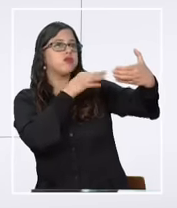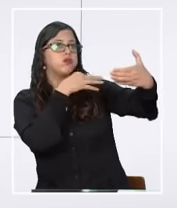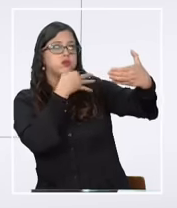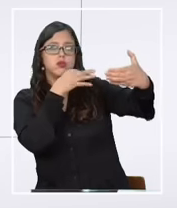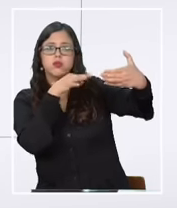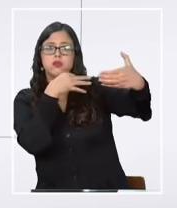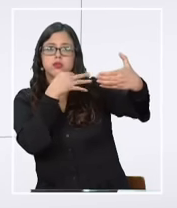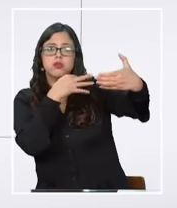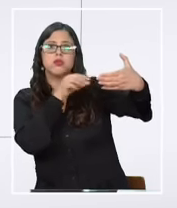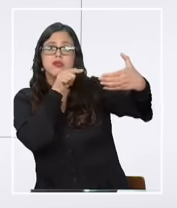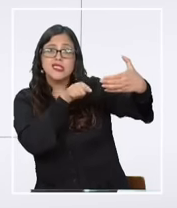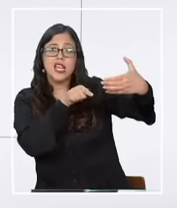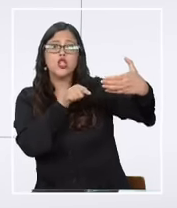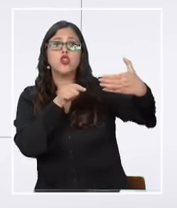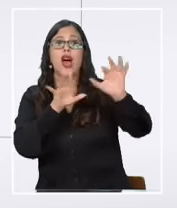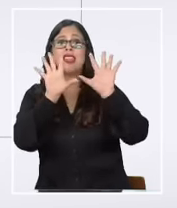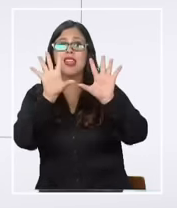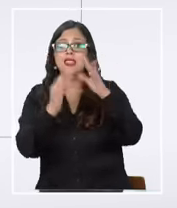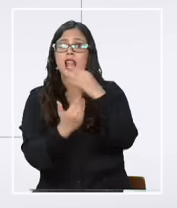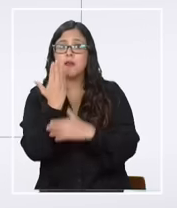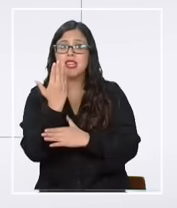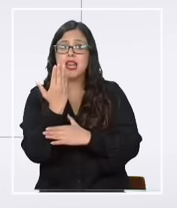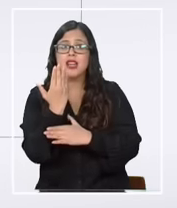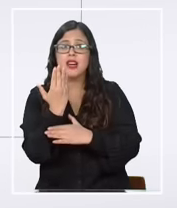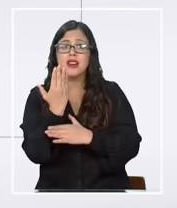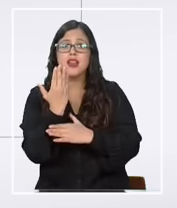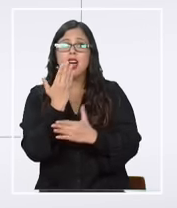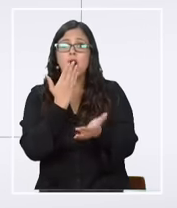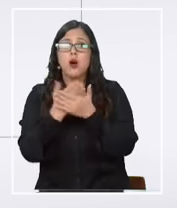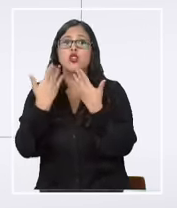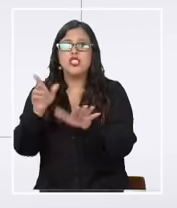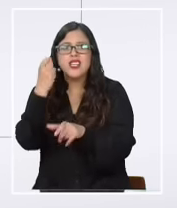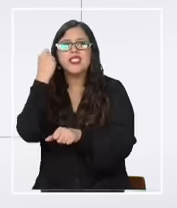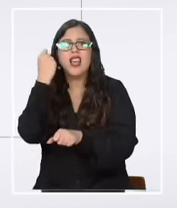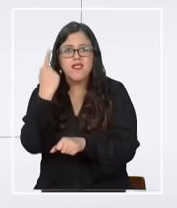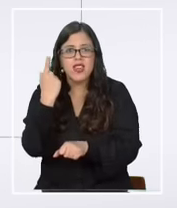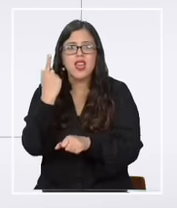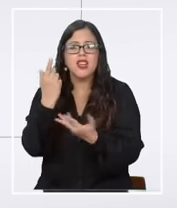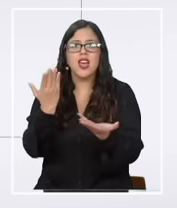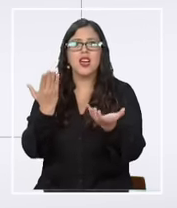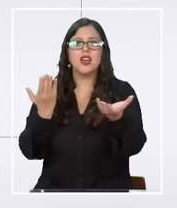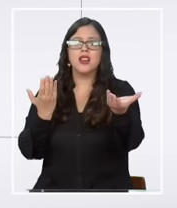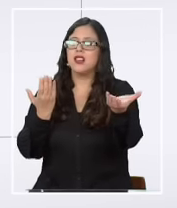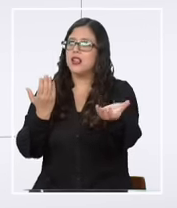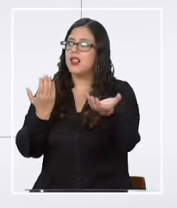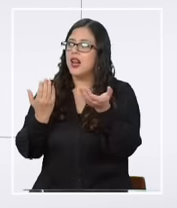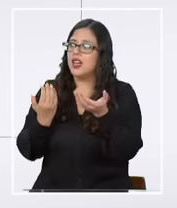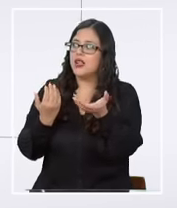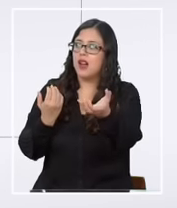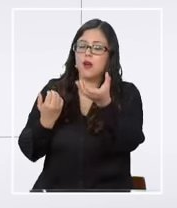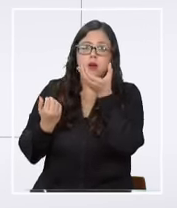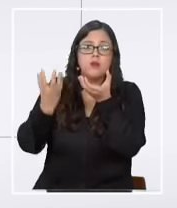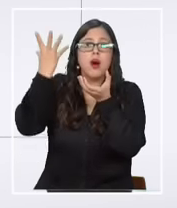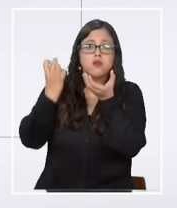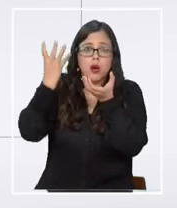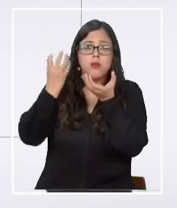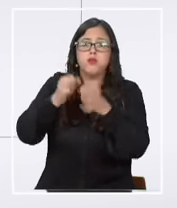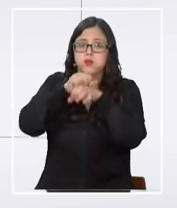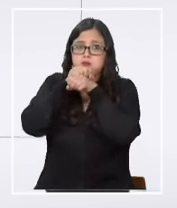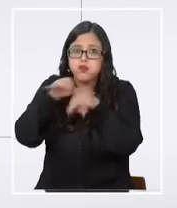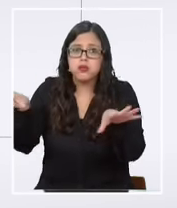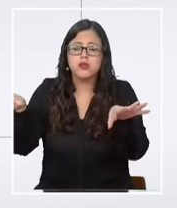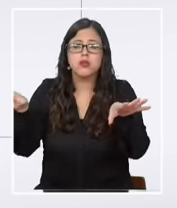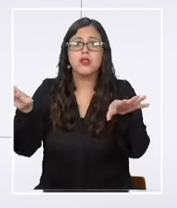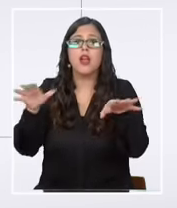declaración donde parte esto fue a las 10 de la mañana o sea a las 10 de la mañana cuando ya se sabía que se había digamos grabado el audio que se había